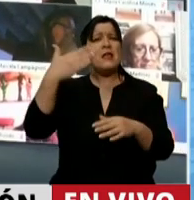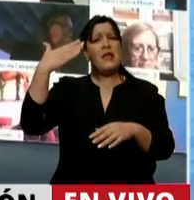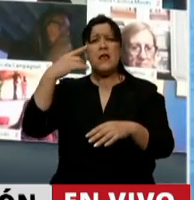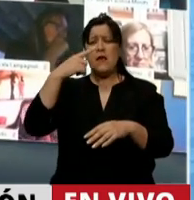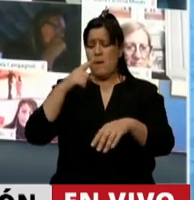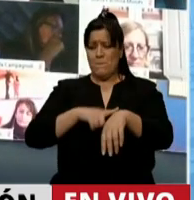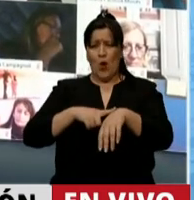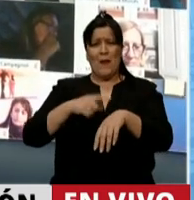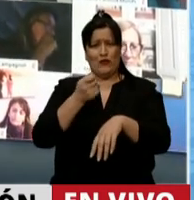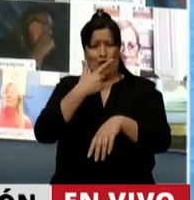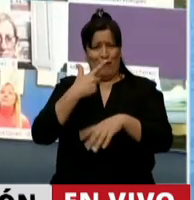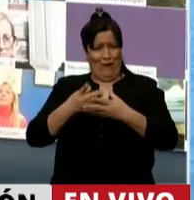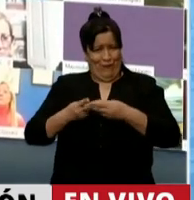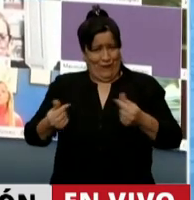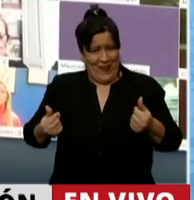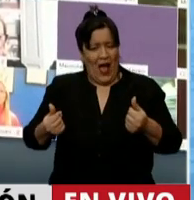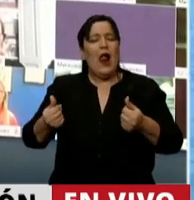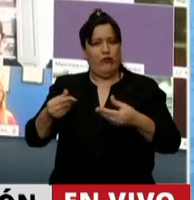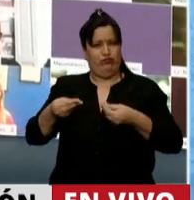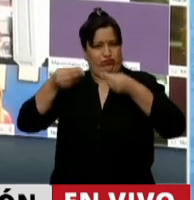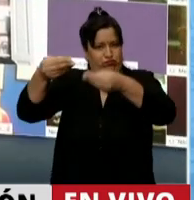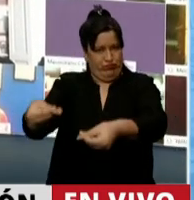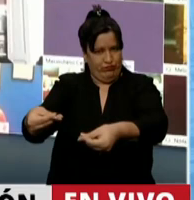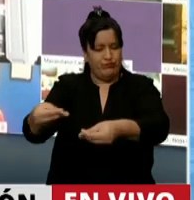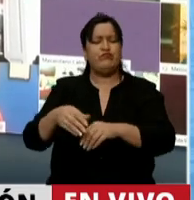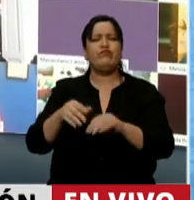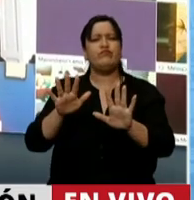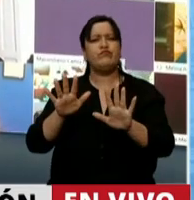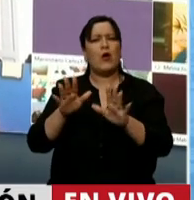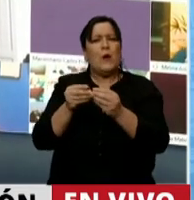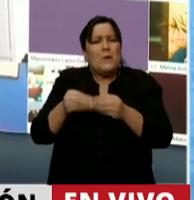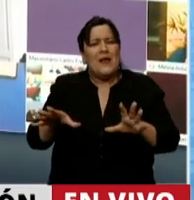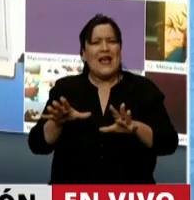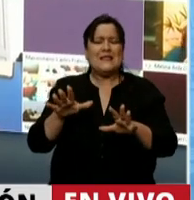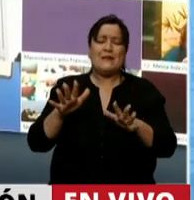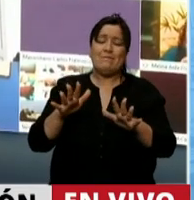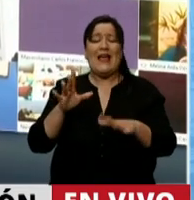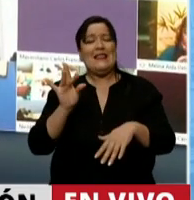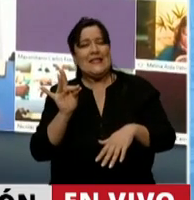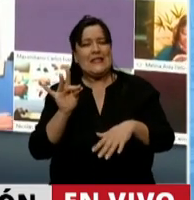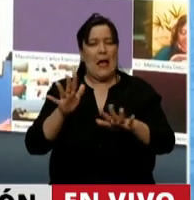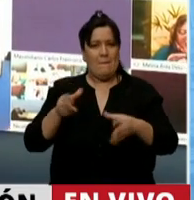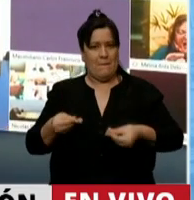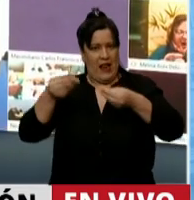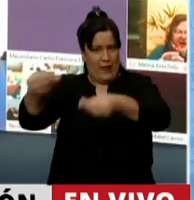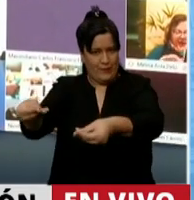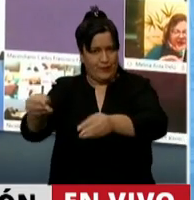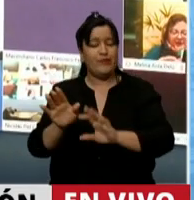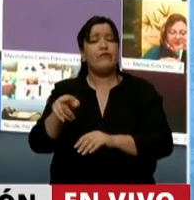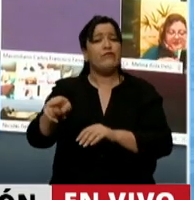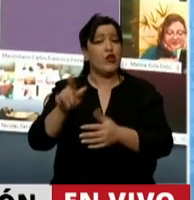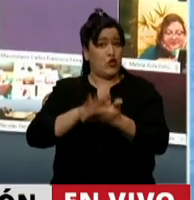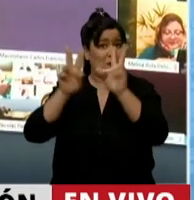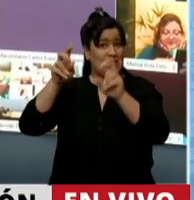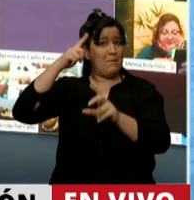anterior, muy entrado ya el año, o finalizando el año. En ese sentido, lo que se hizo